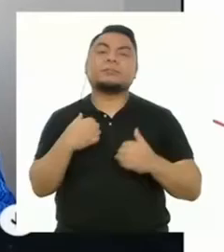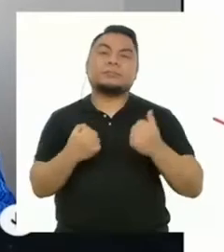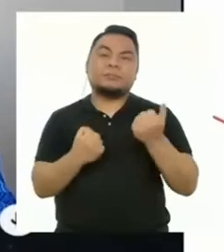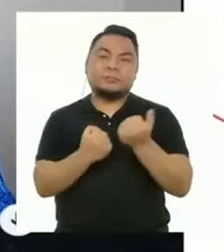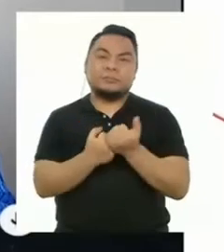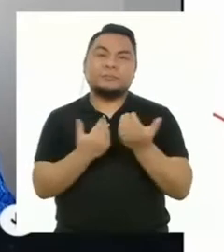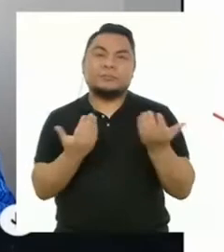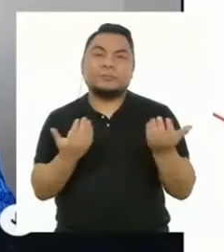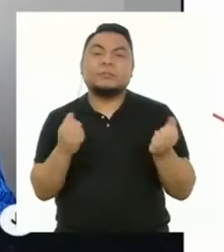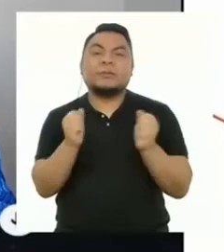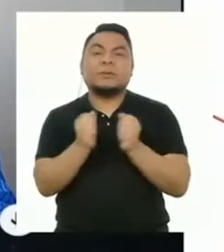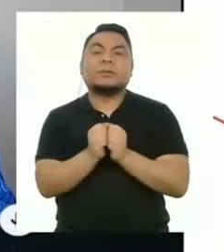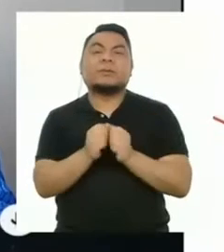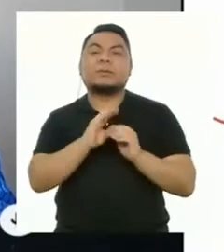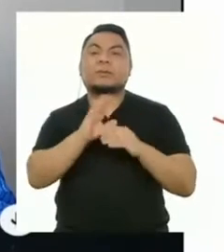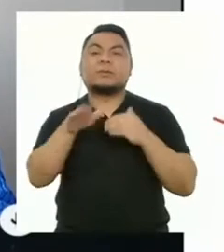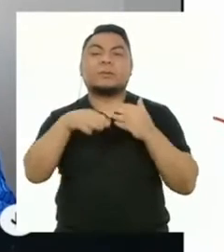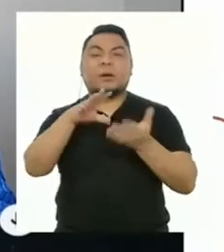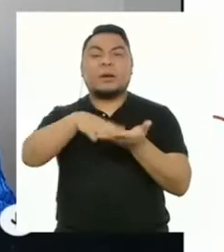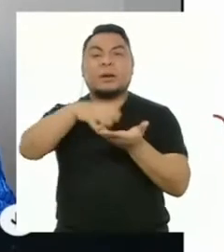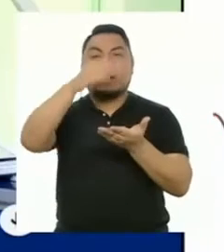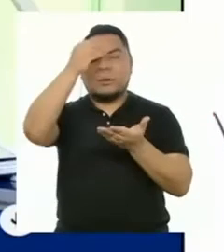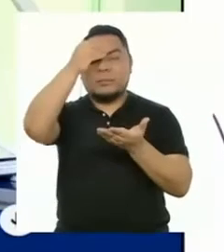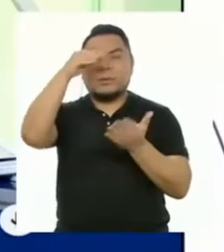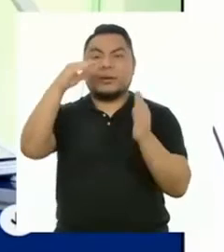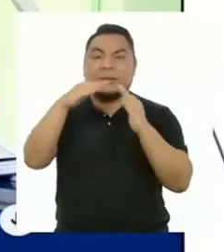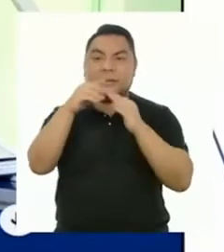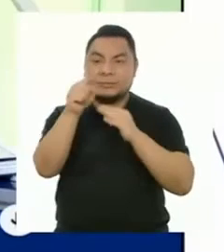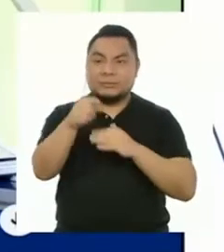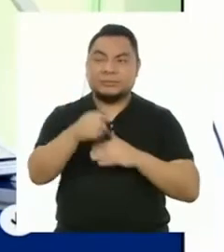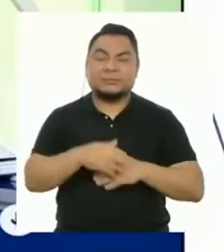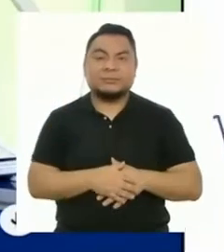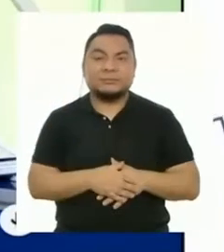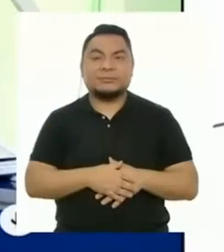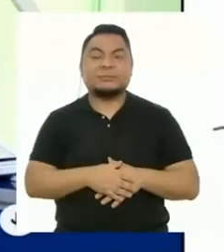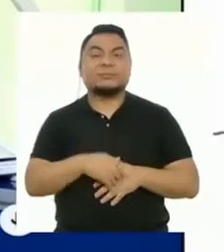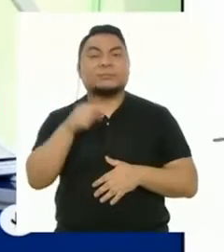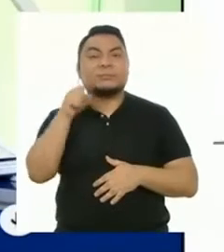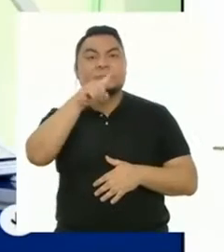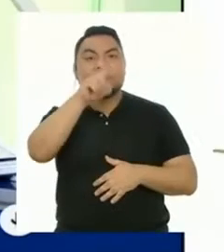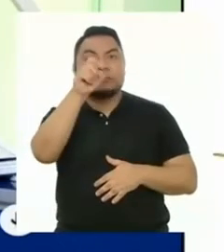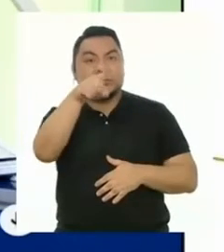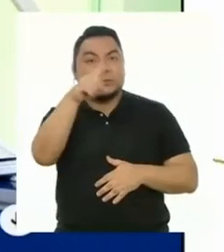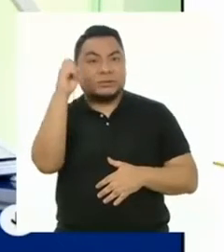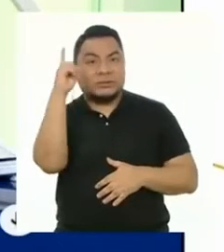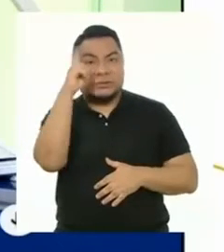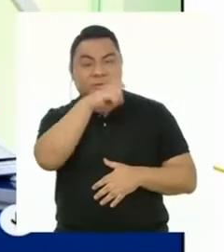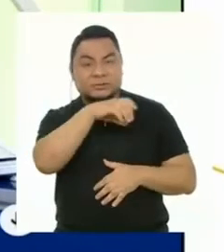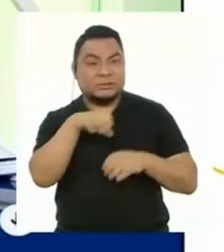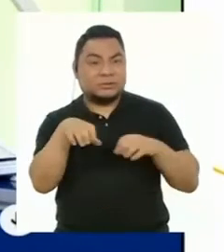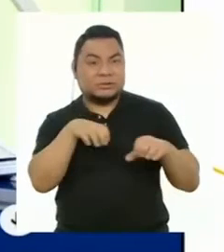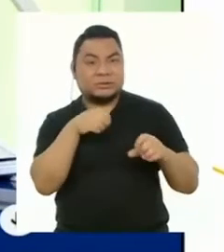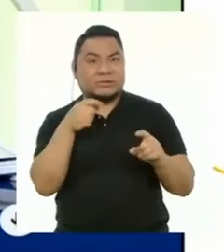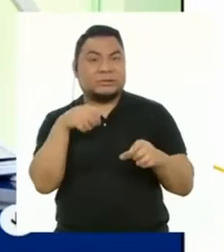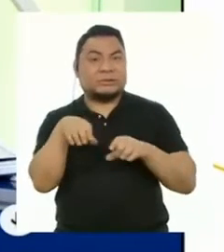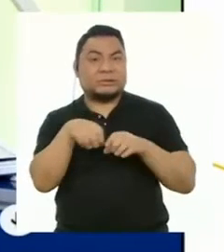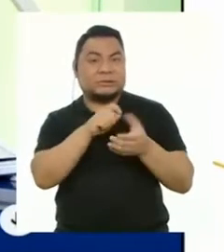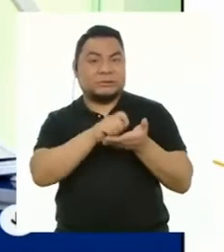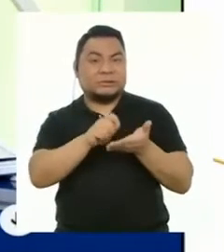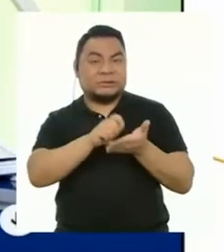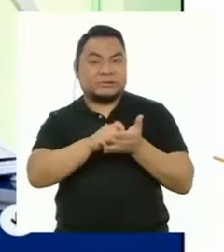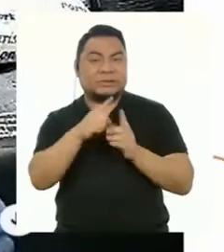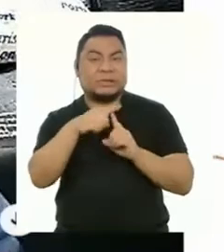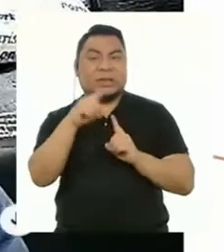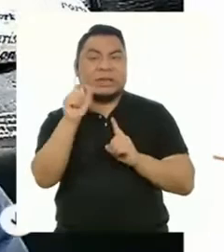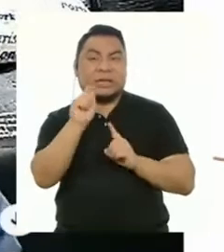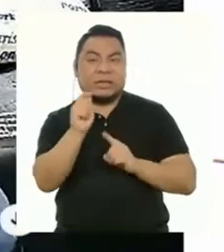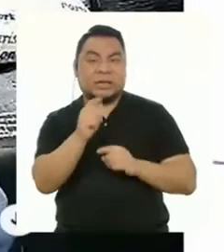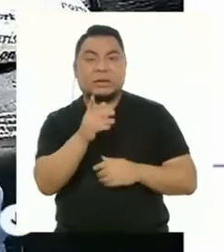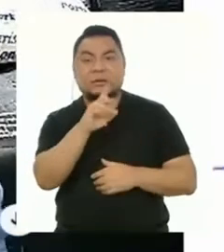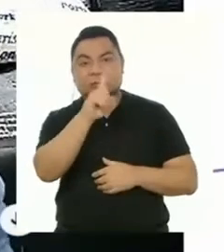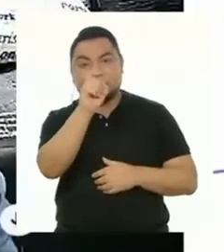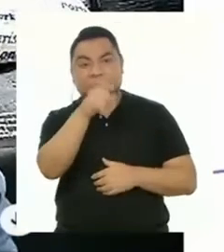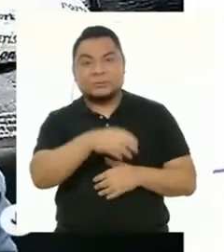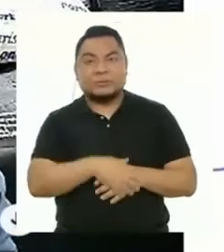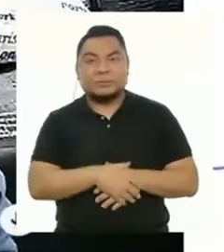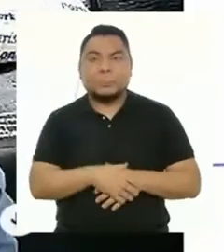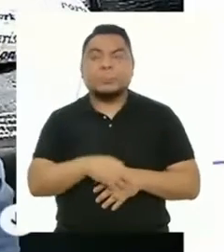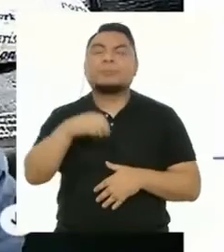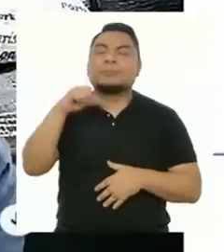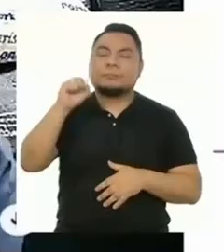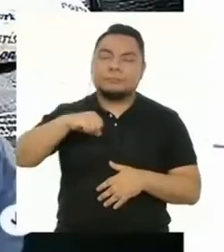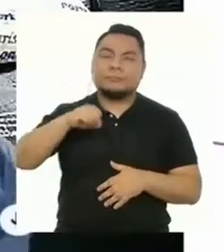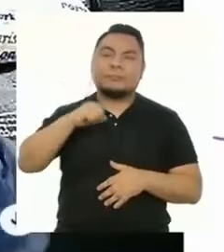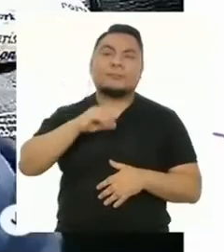con la plataforma Aprenden Casa. ¿Han tenido dificultades para desarrollar los retos? ¿Cuáles? Sí,